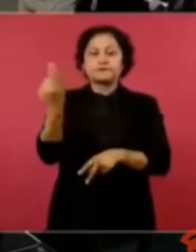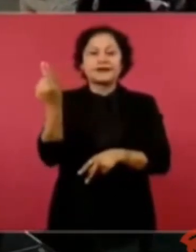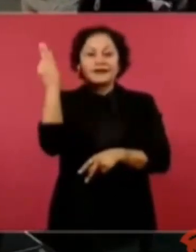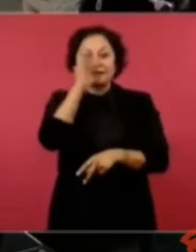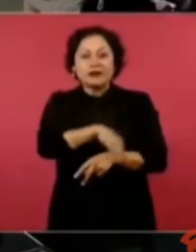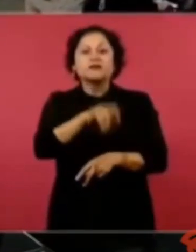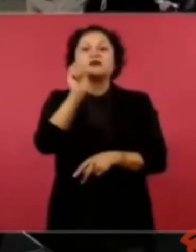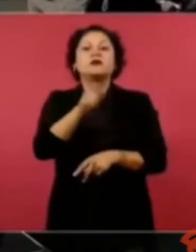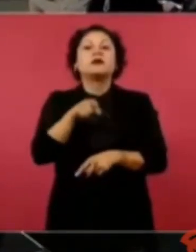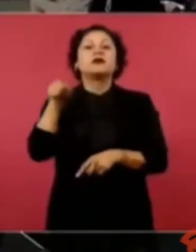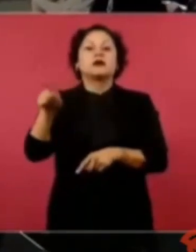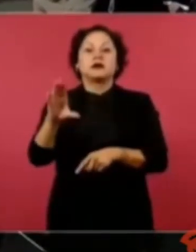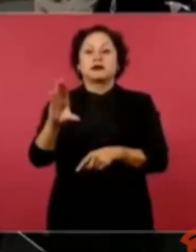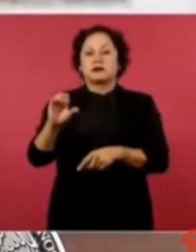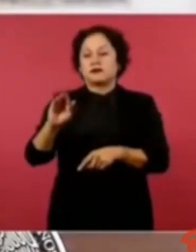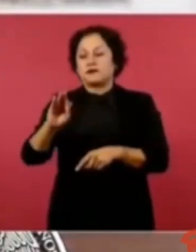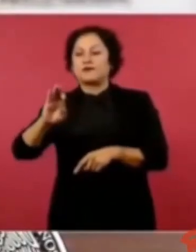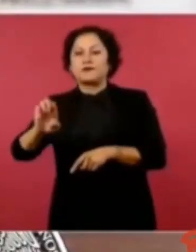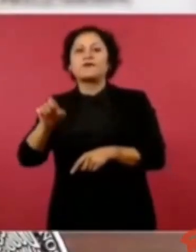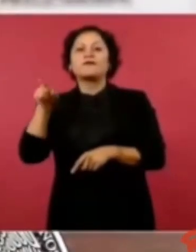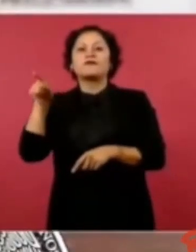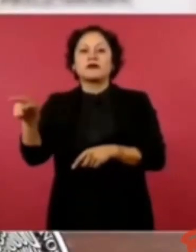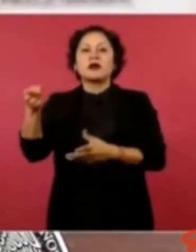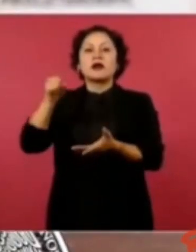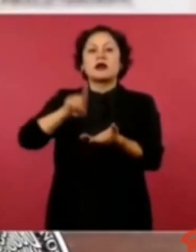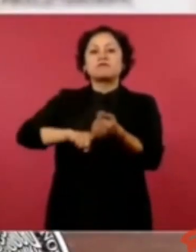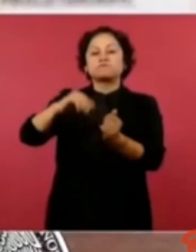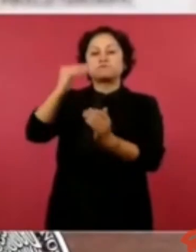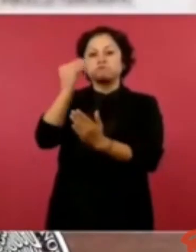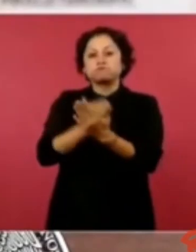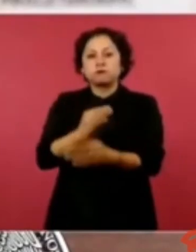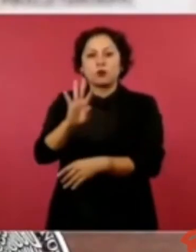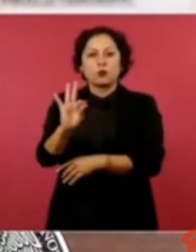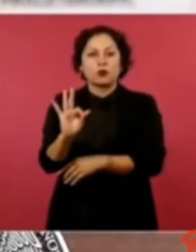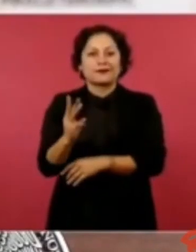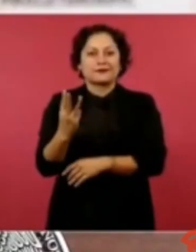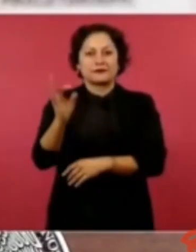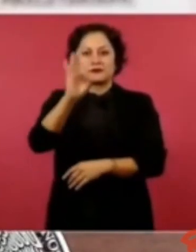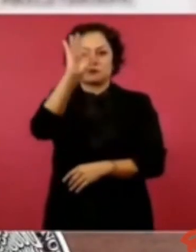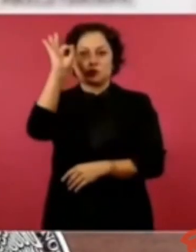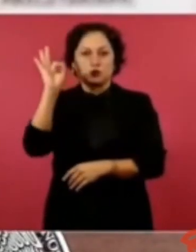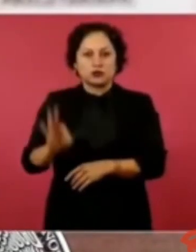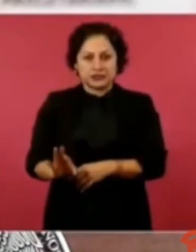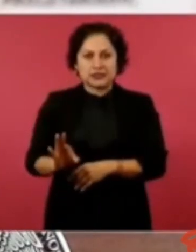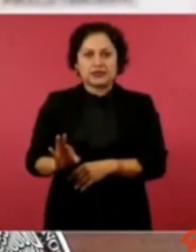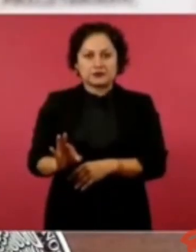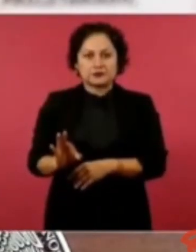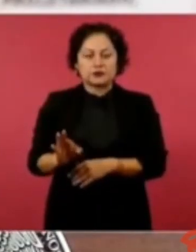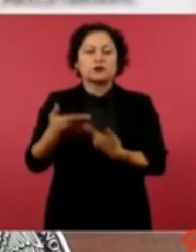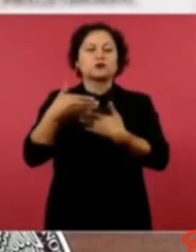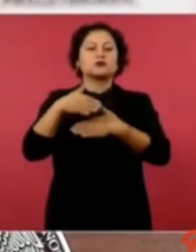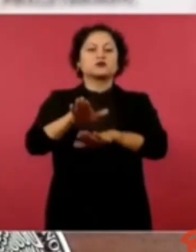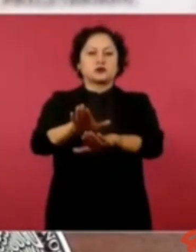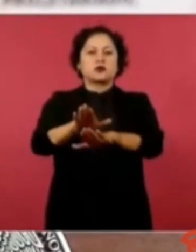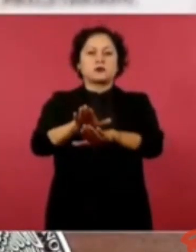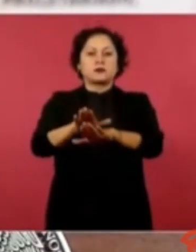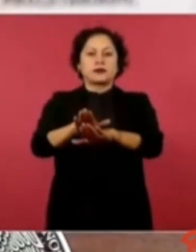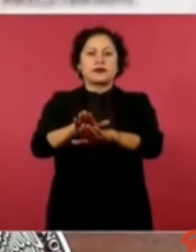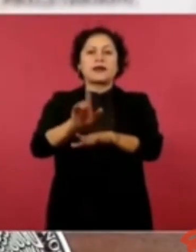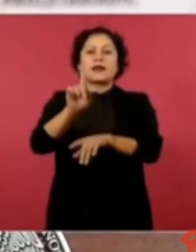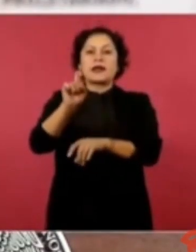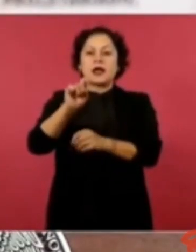Electricidad se haya reducido en 43% en cuanto a la generación hidroeléctrica.